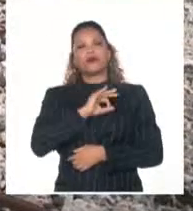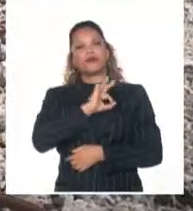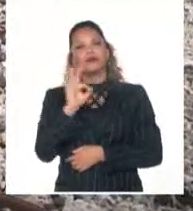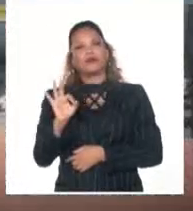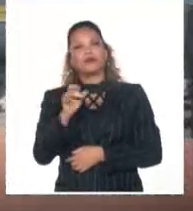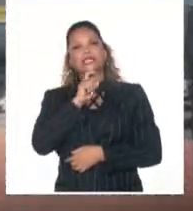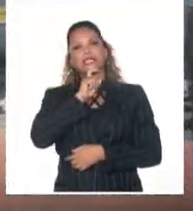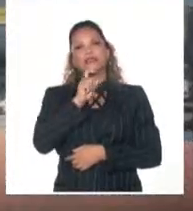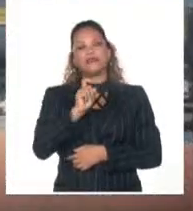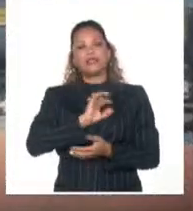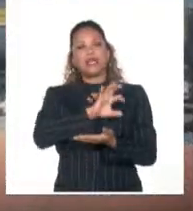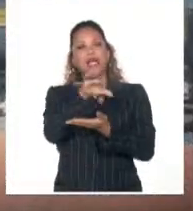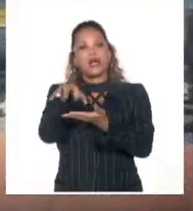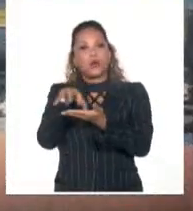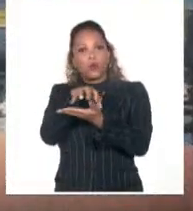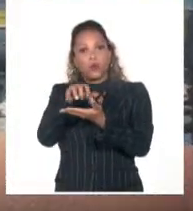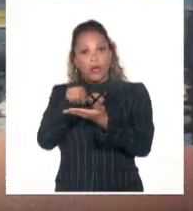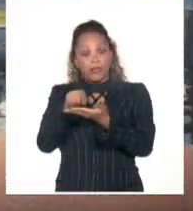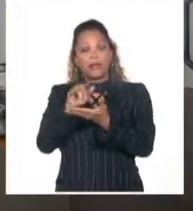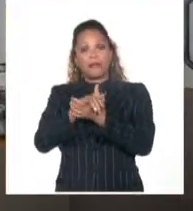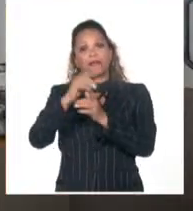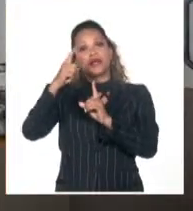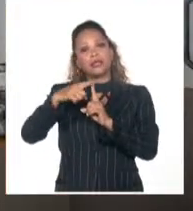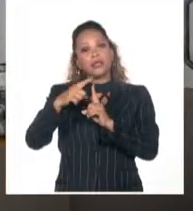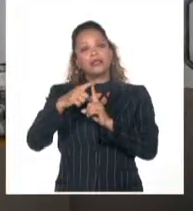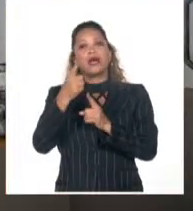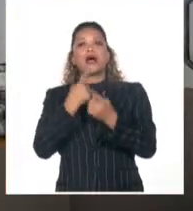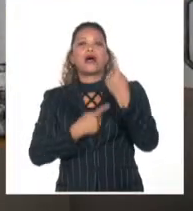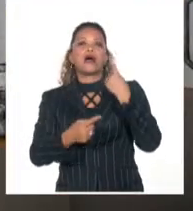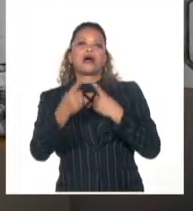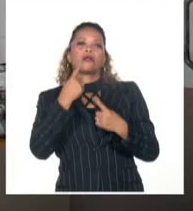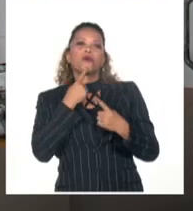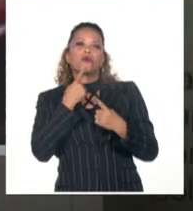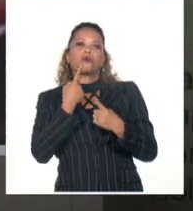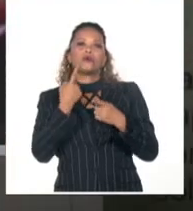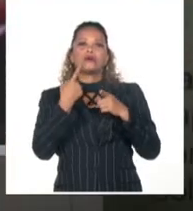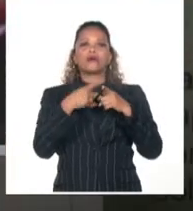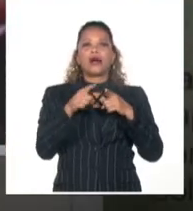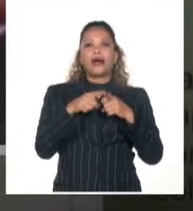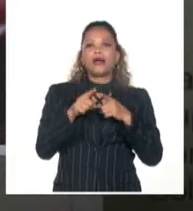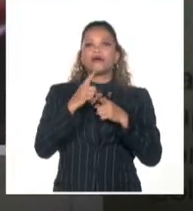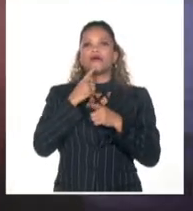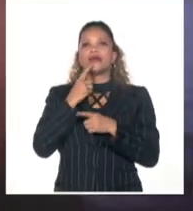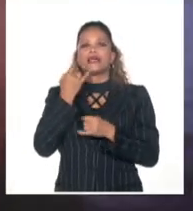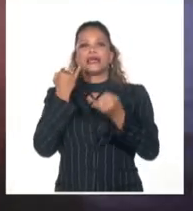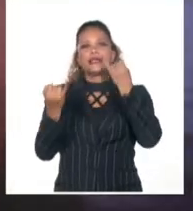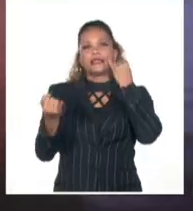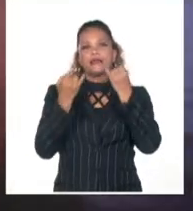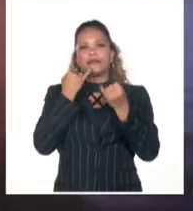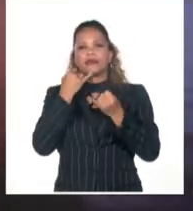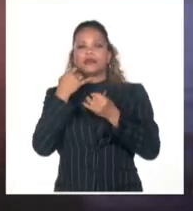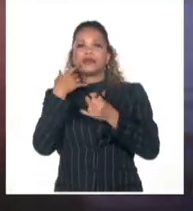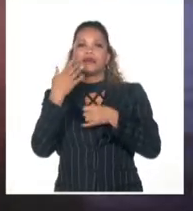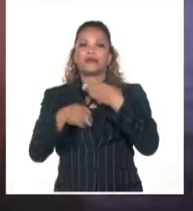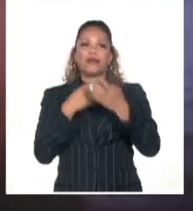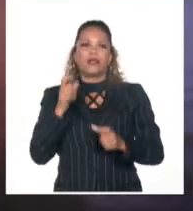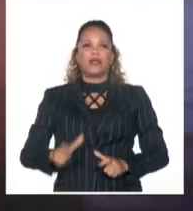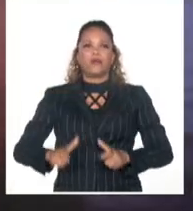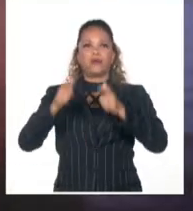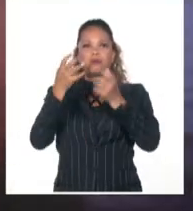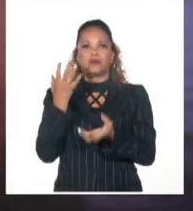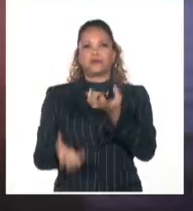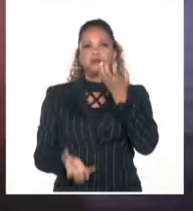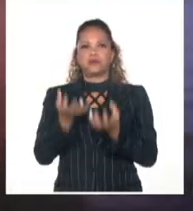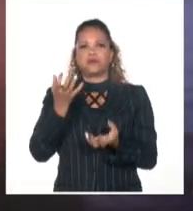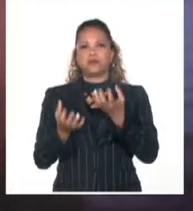la base de supertanqueros de matanzas no quede alguna huella del incendio y menos en el corazón de los cubanos. El tiempo,